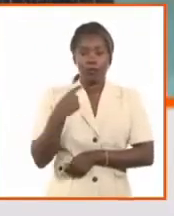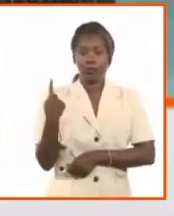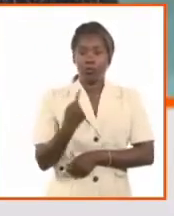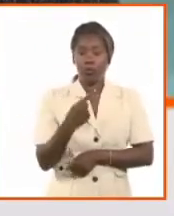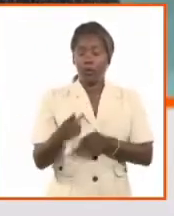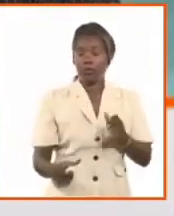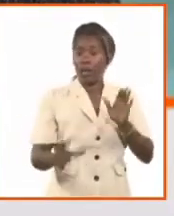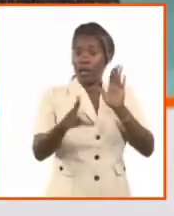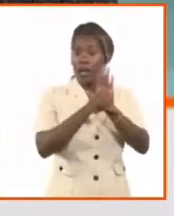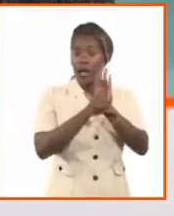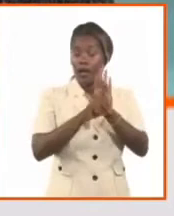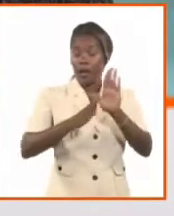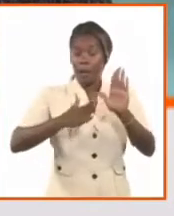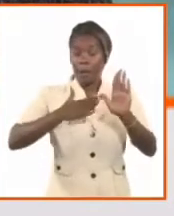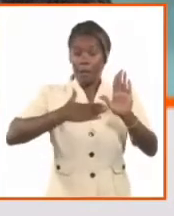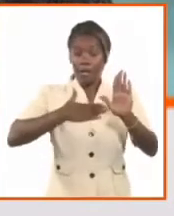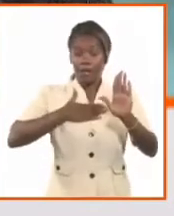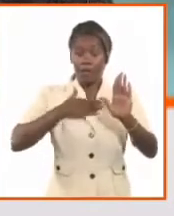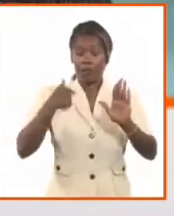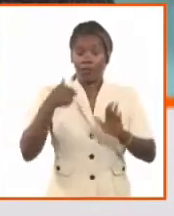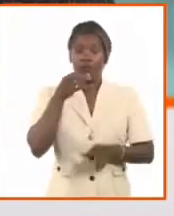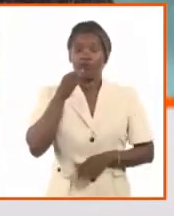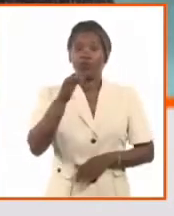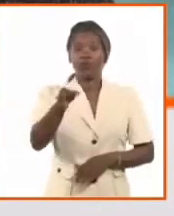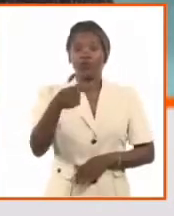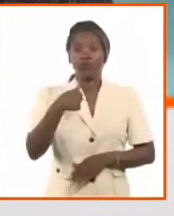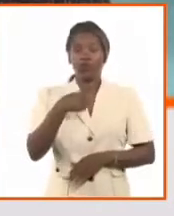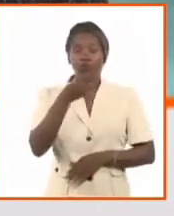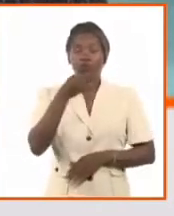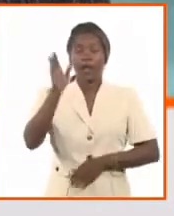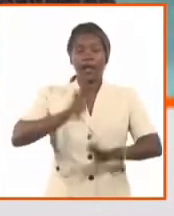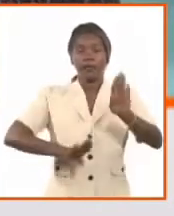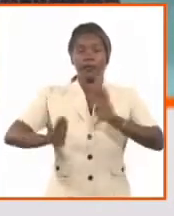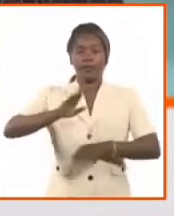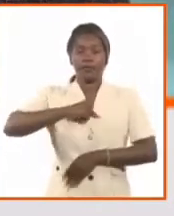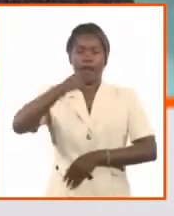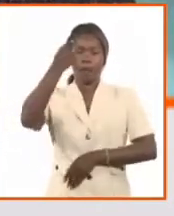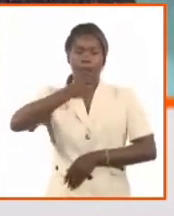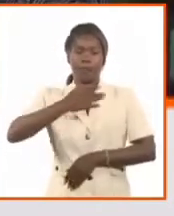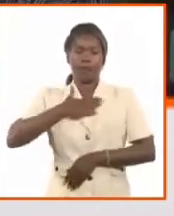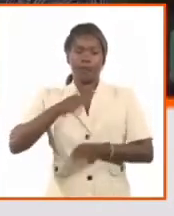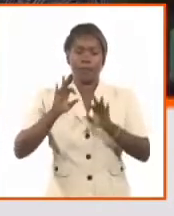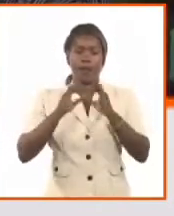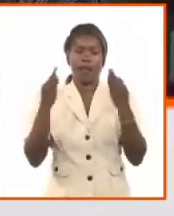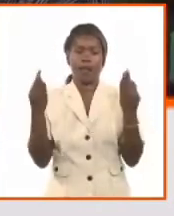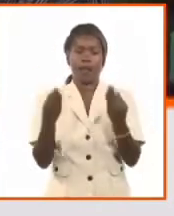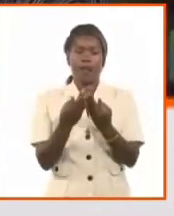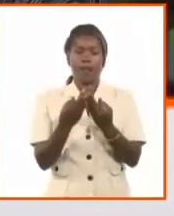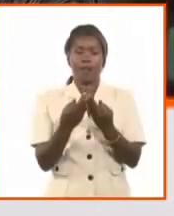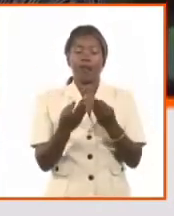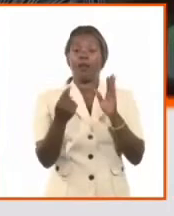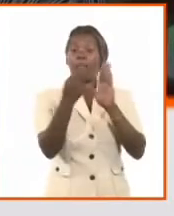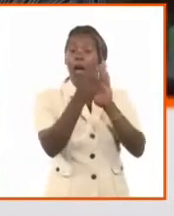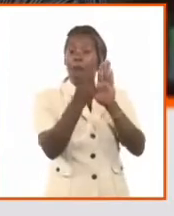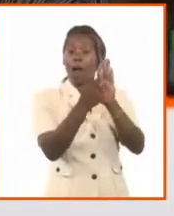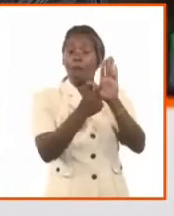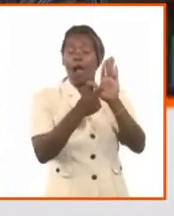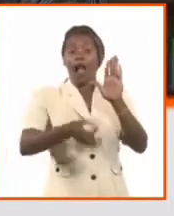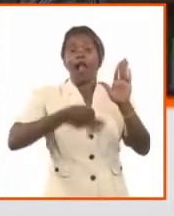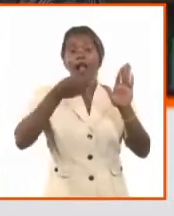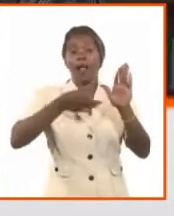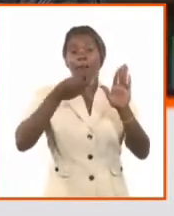legislativo, de una norma que diseña, que dibuja el estatuto jurídico de las familias, que regula